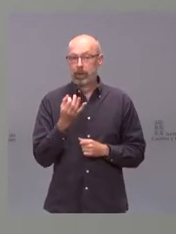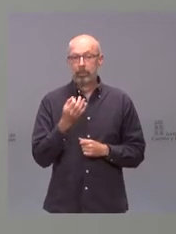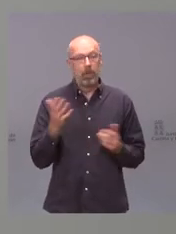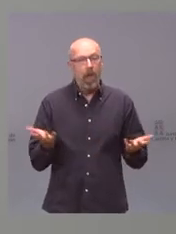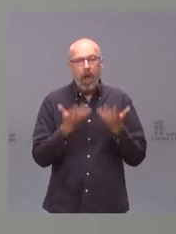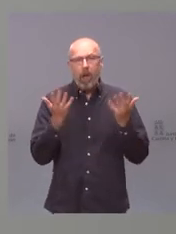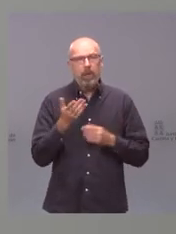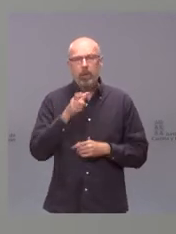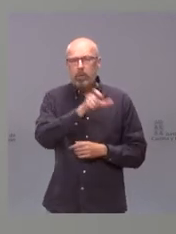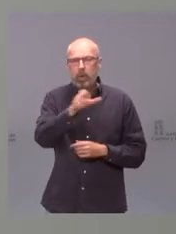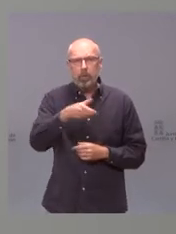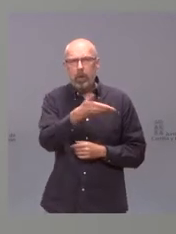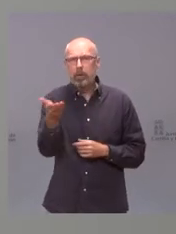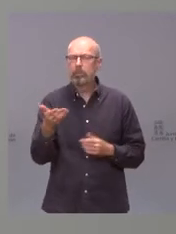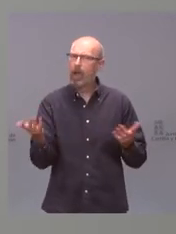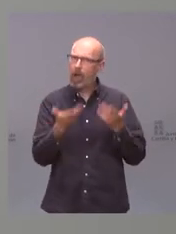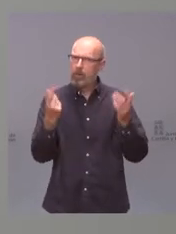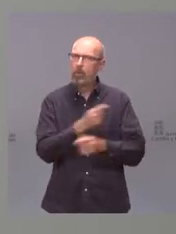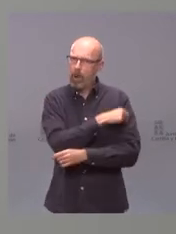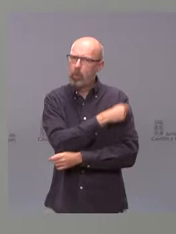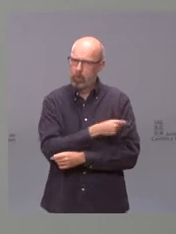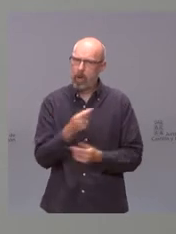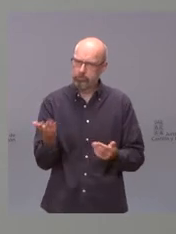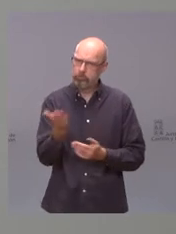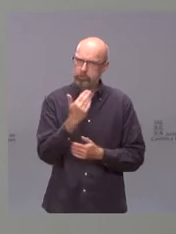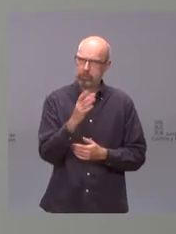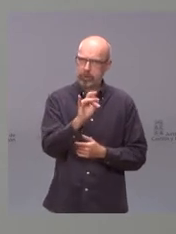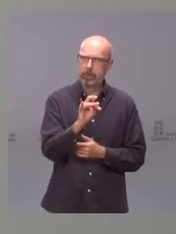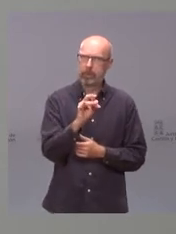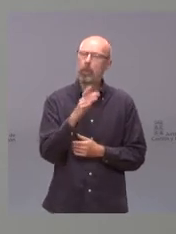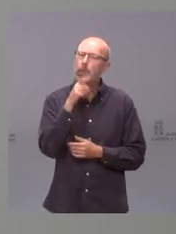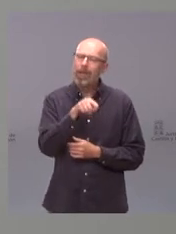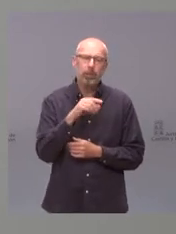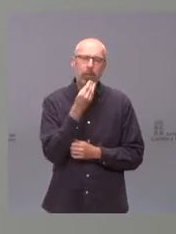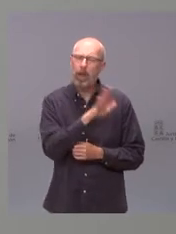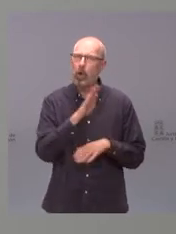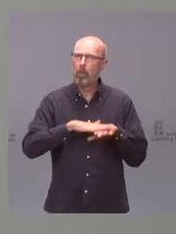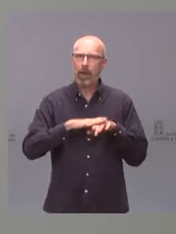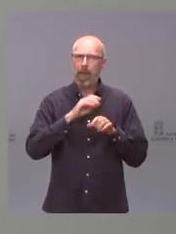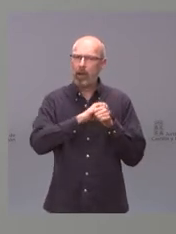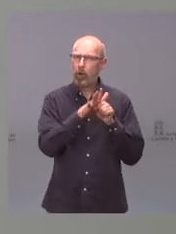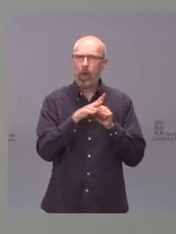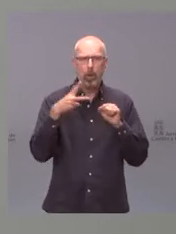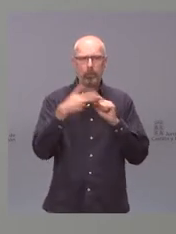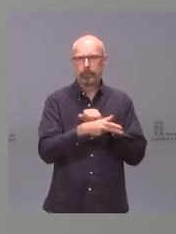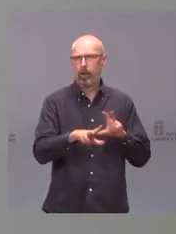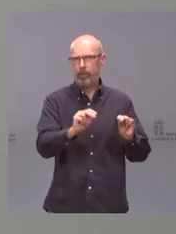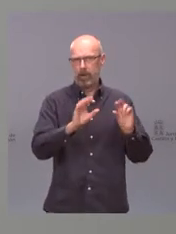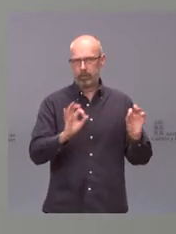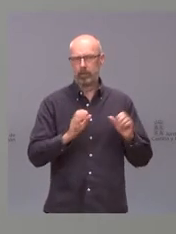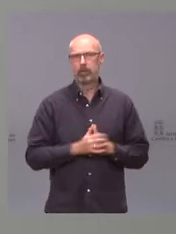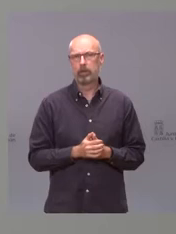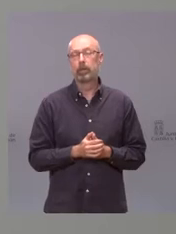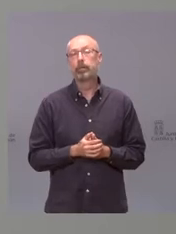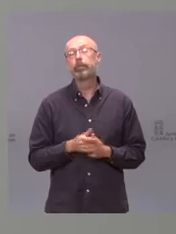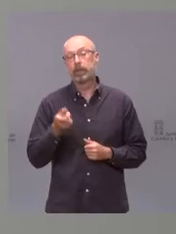todos los ciudadanos a vacunarse. Es la mejor herramienta que tenemos para frenar la pandemia. Y, evidentemente, recordar que